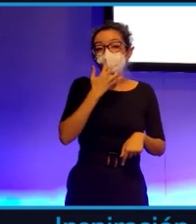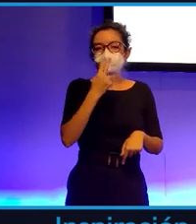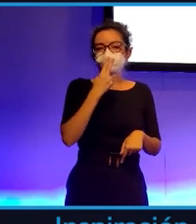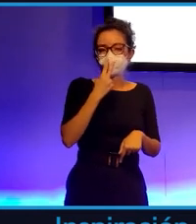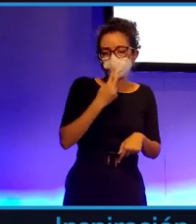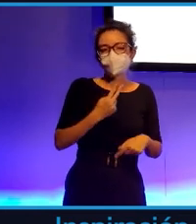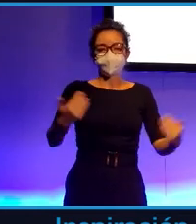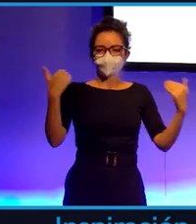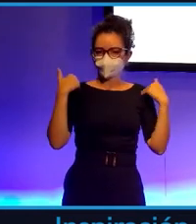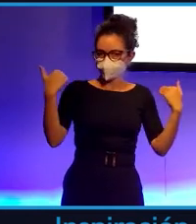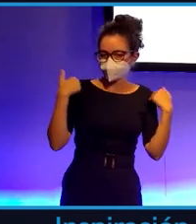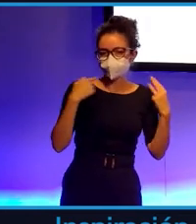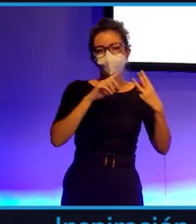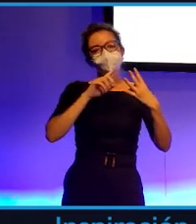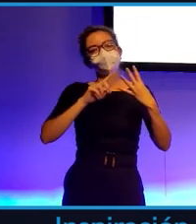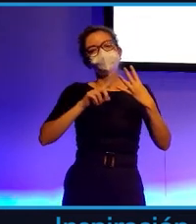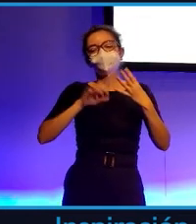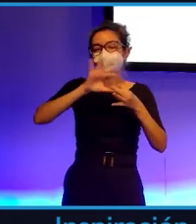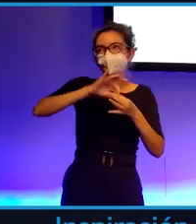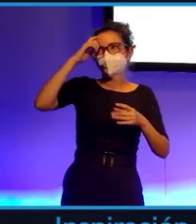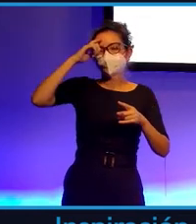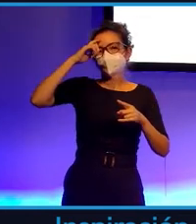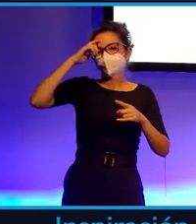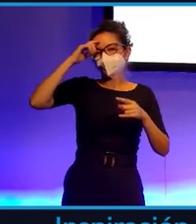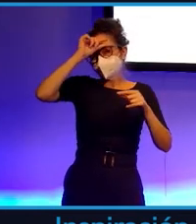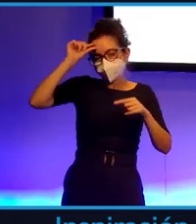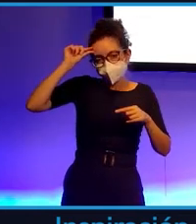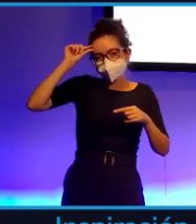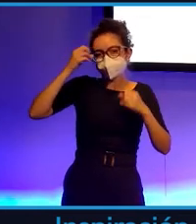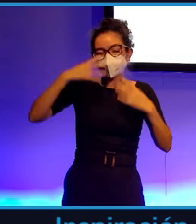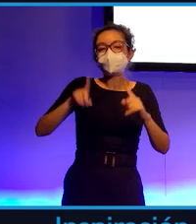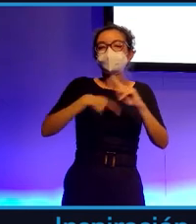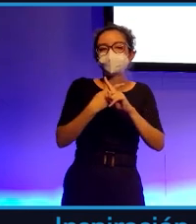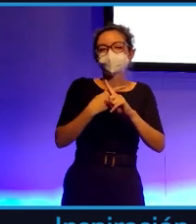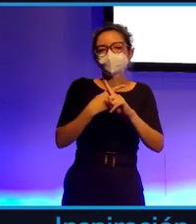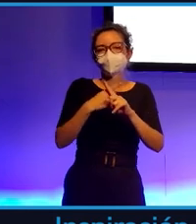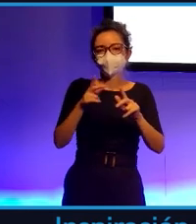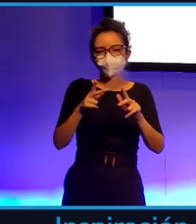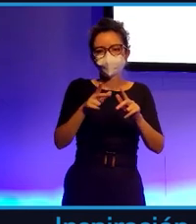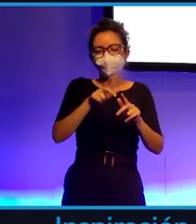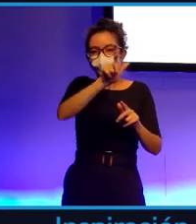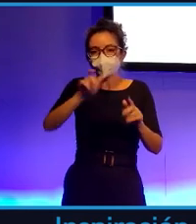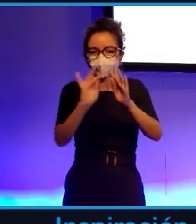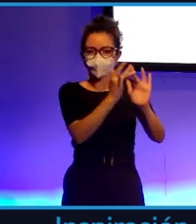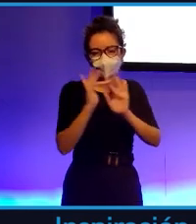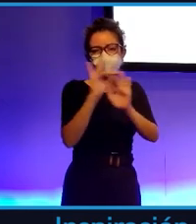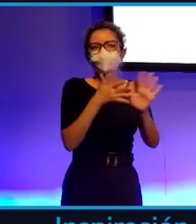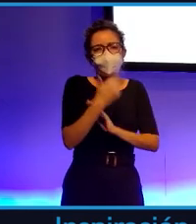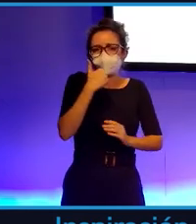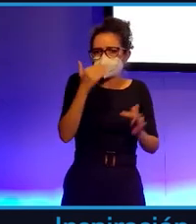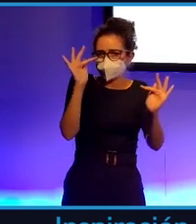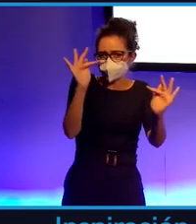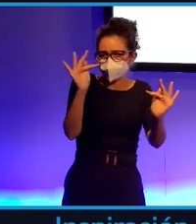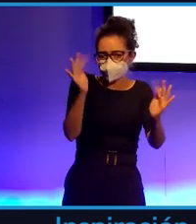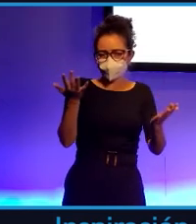ejercicio que hagamos, el estado psicológico y incluso las interacciones sociales que tengamos. Es una buena noticia porque